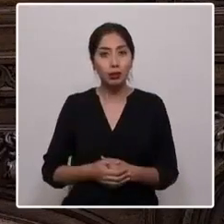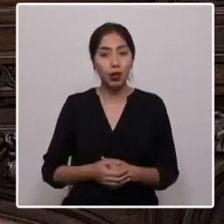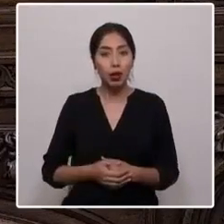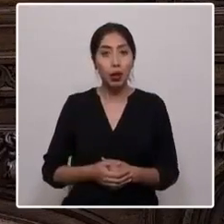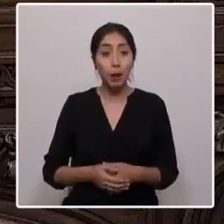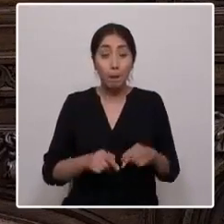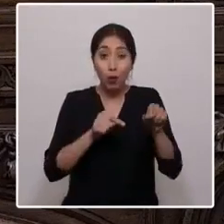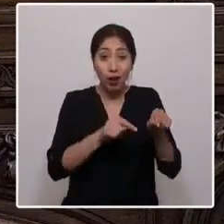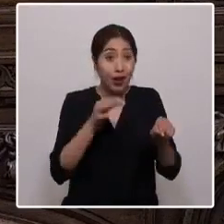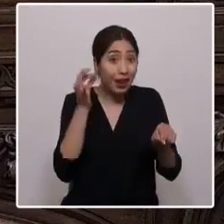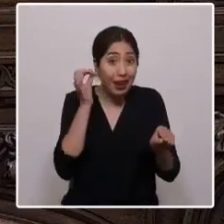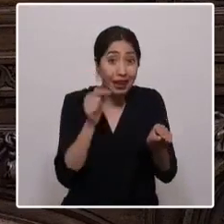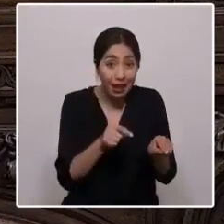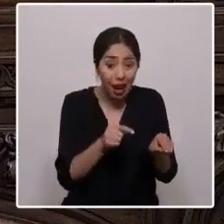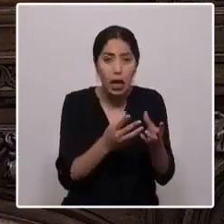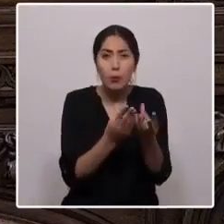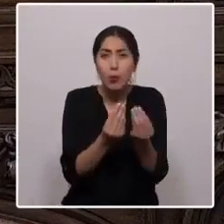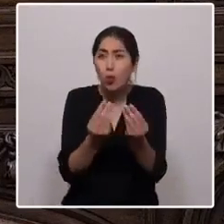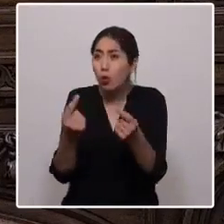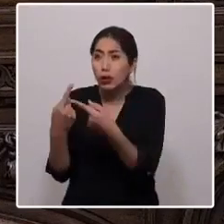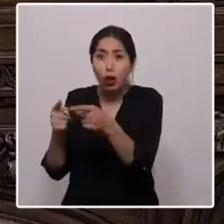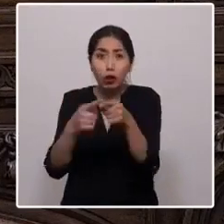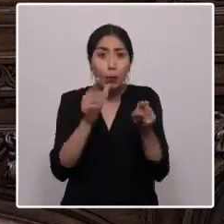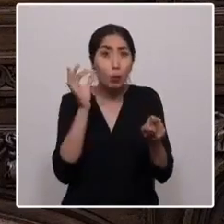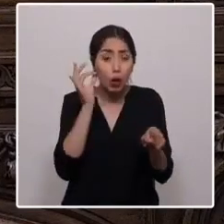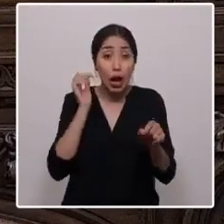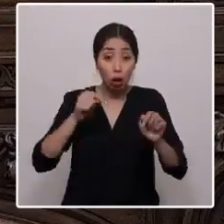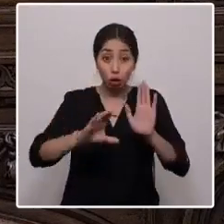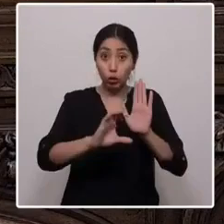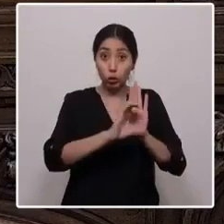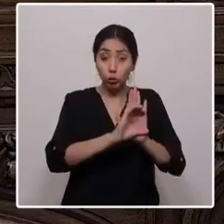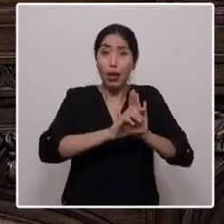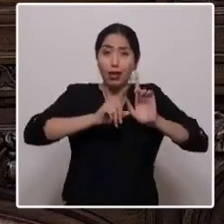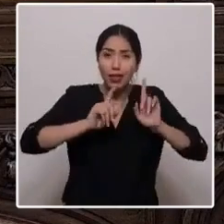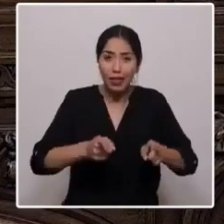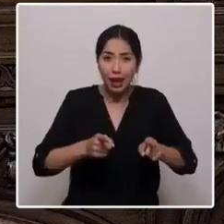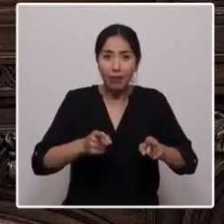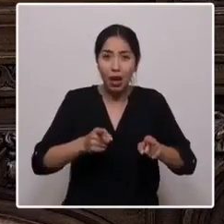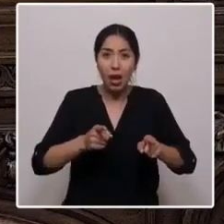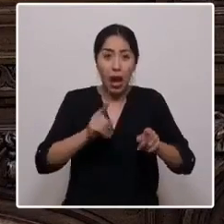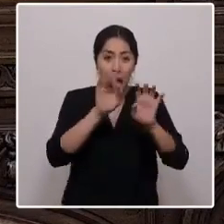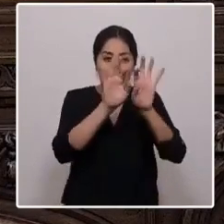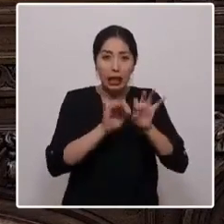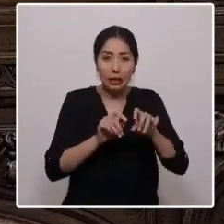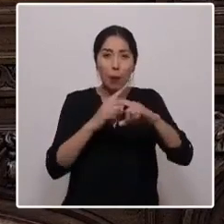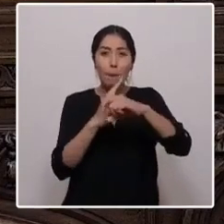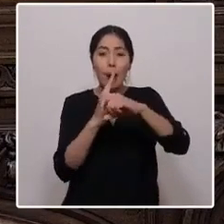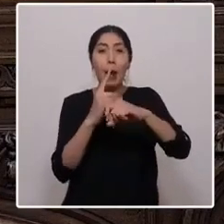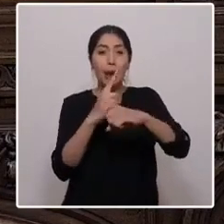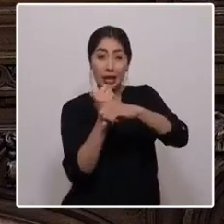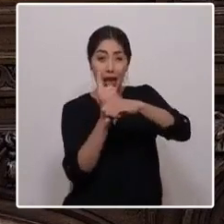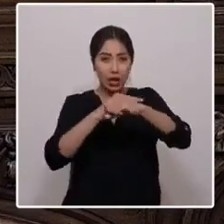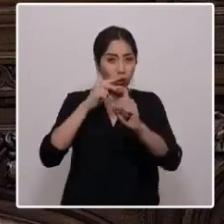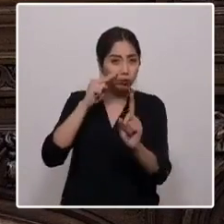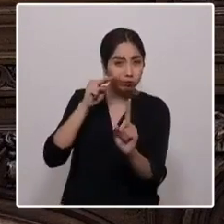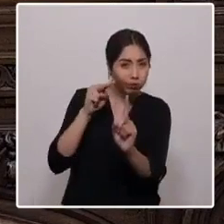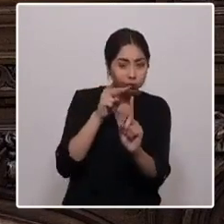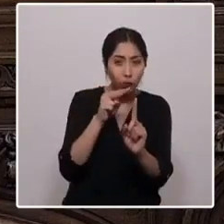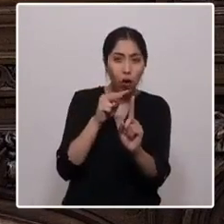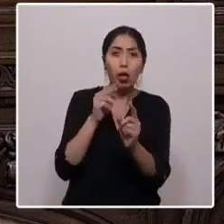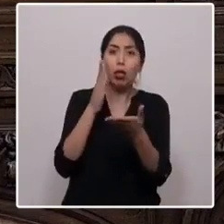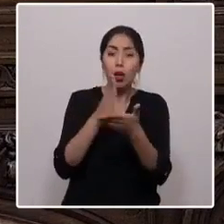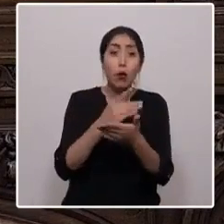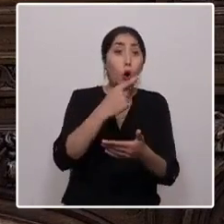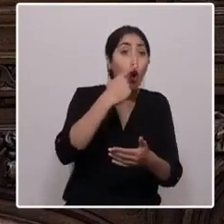y tantas más, que la Constitución debe ser escrita con perspectiva de género, consagrando una igualdad sustantiva entre hombres